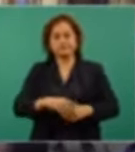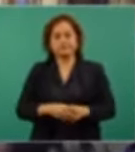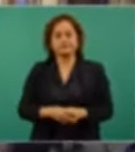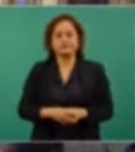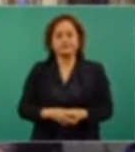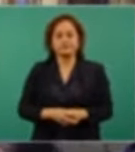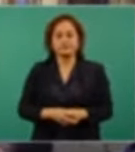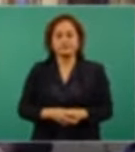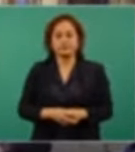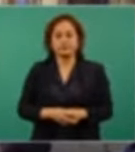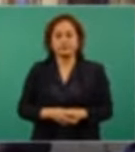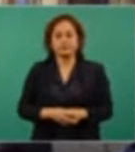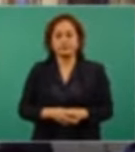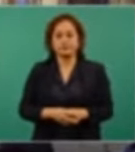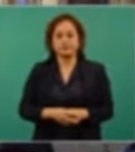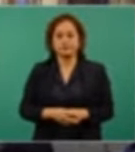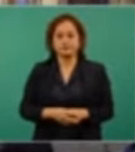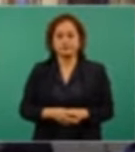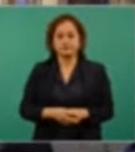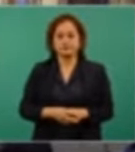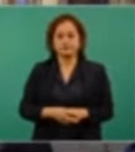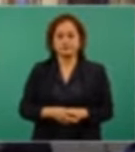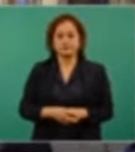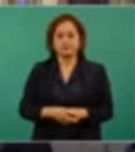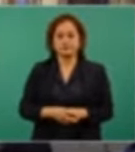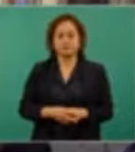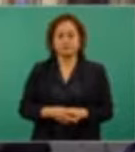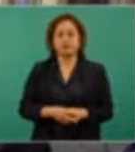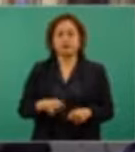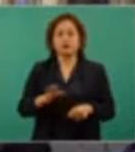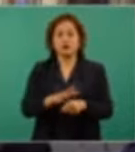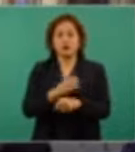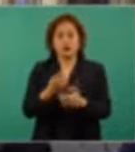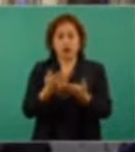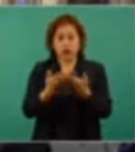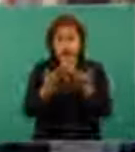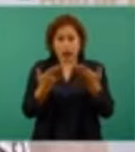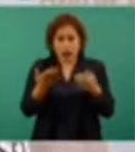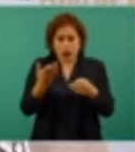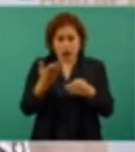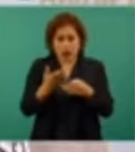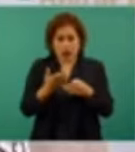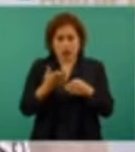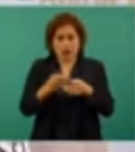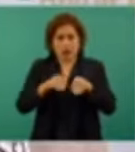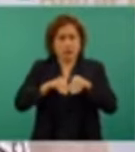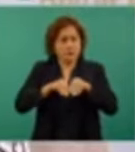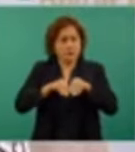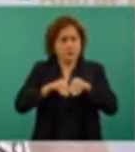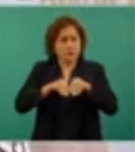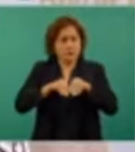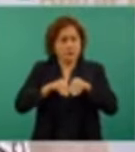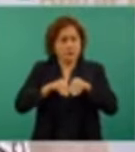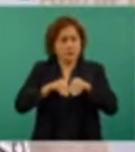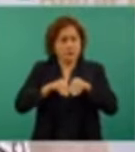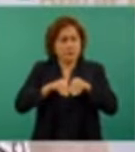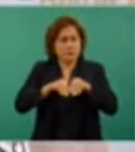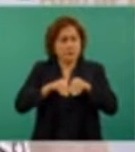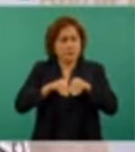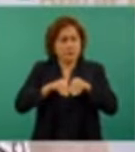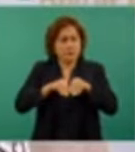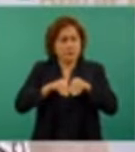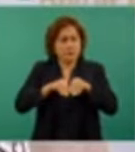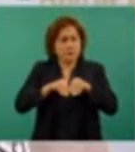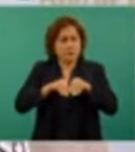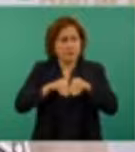campaña verdaderamente brutal en contra del trabajo del